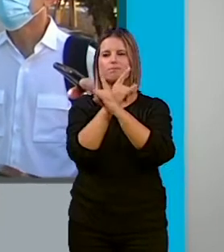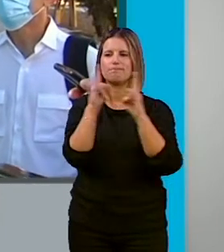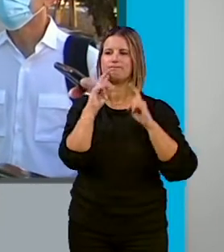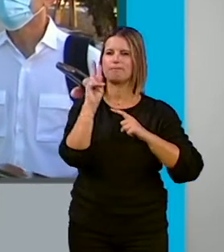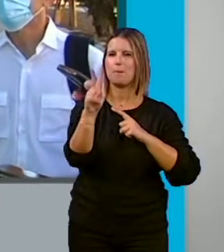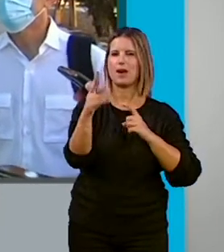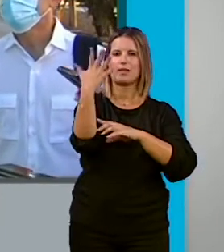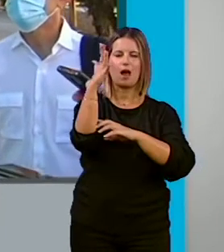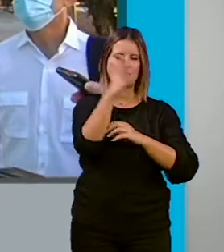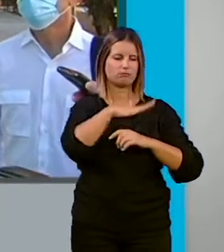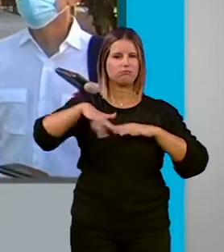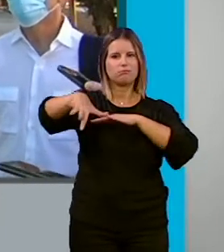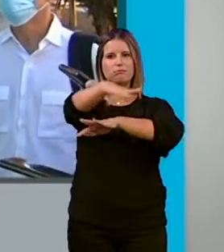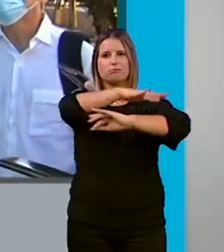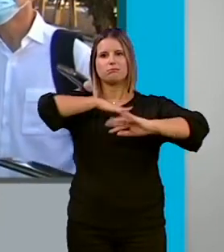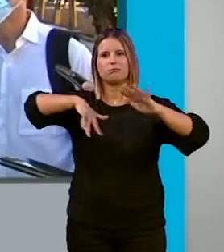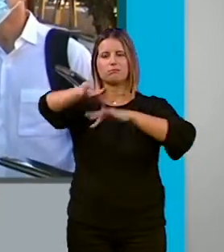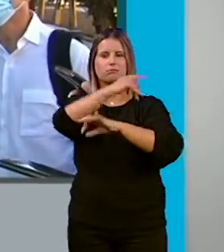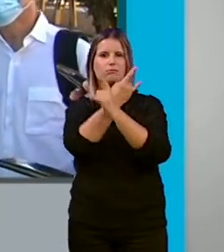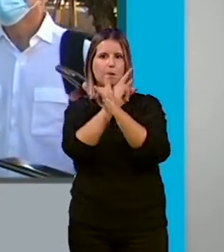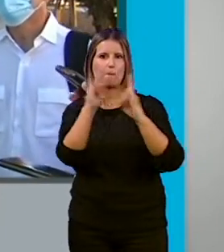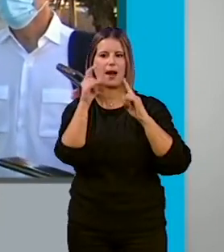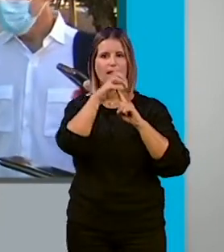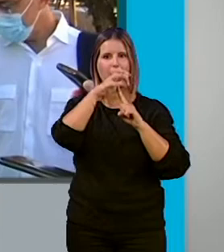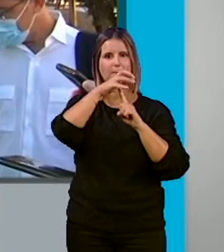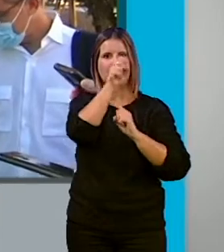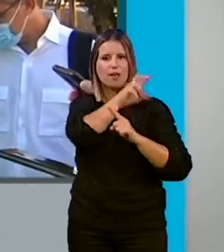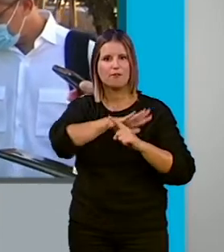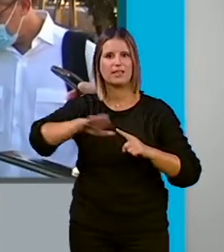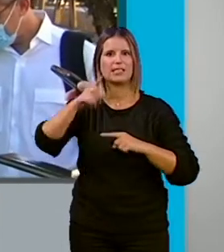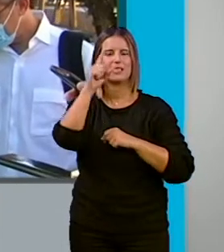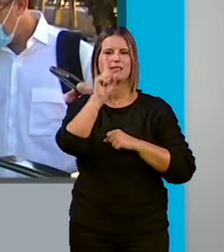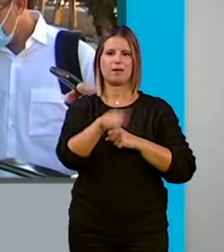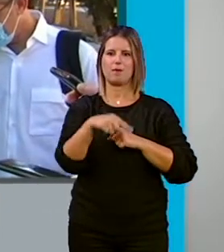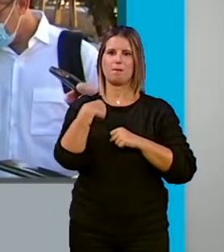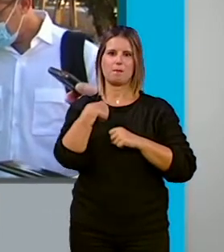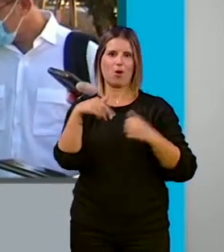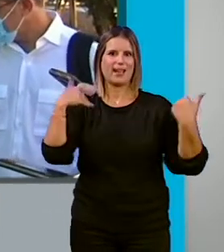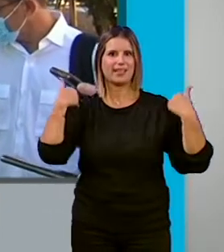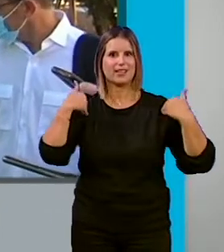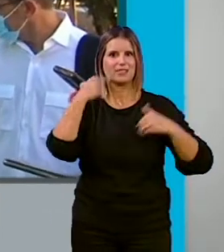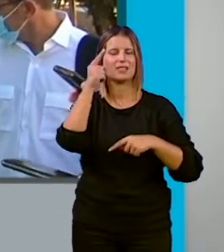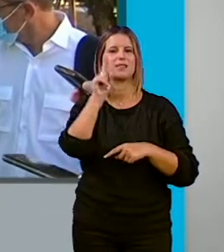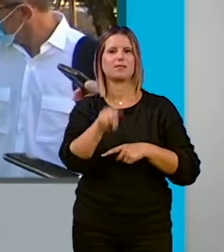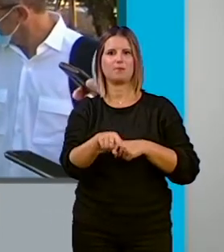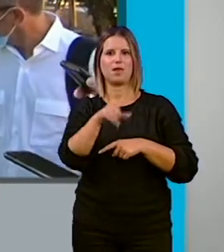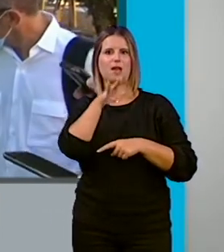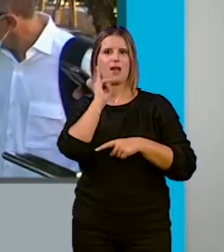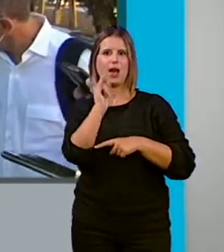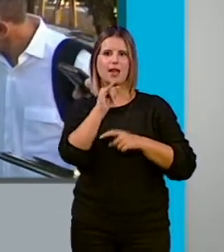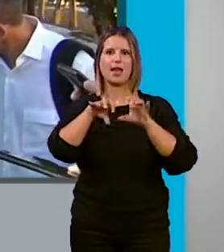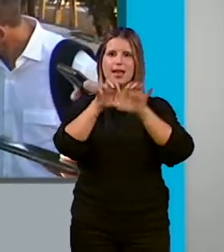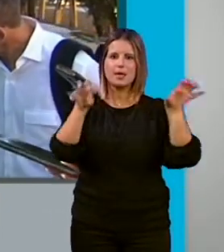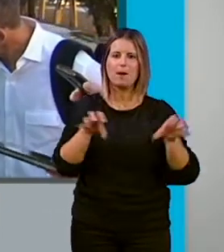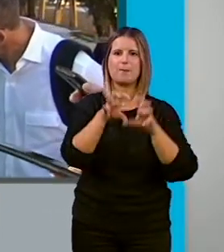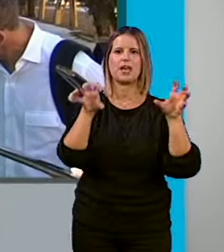disfrute de los granadinos, donde va a haber un parque infantil, donde va a haber un parque biosaludable y en definitiva también una dotación de equipamiento, de